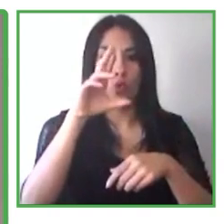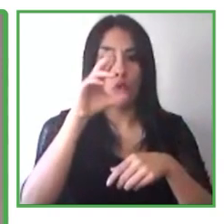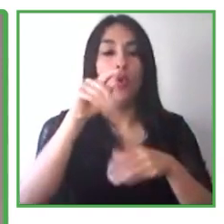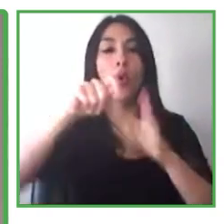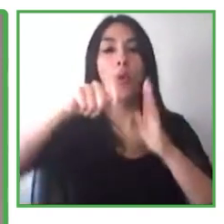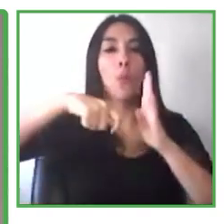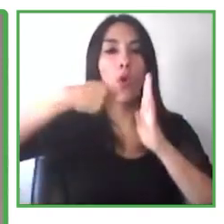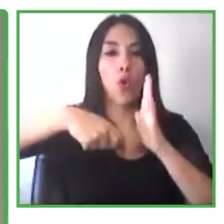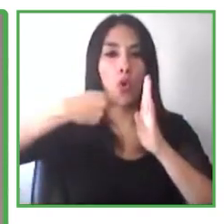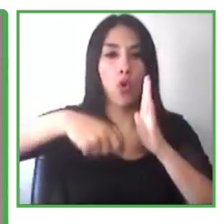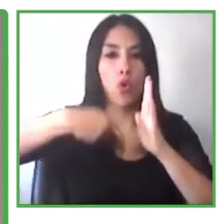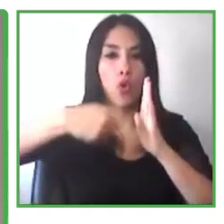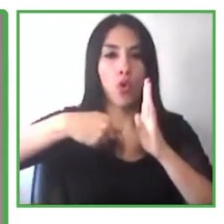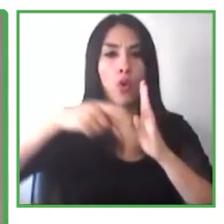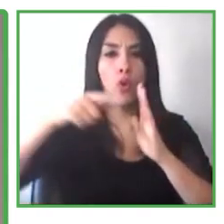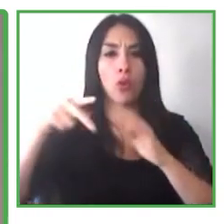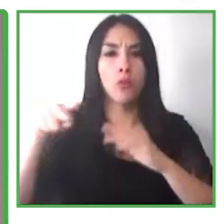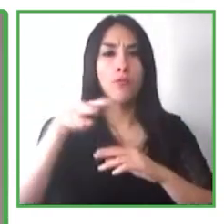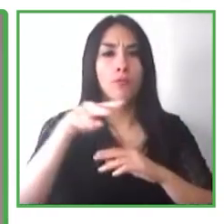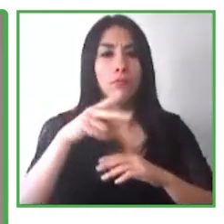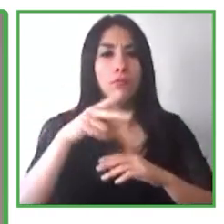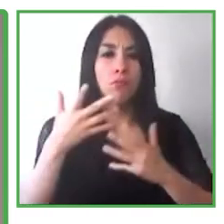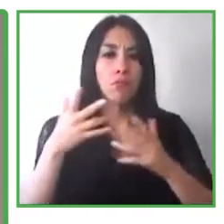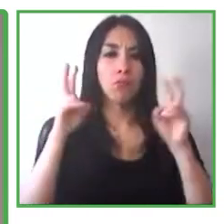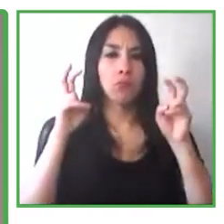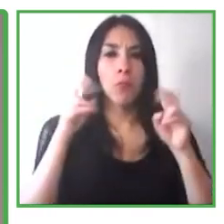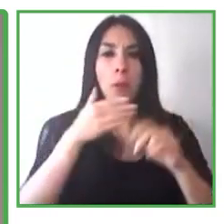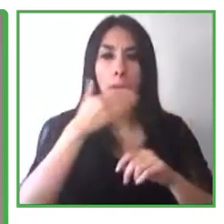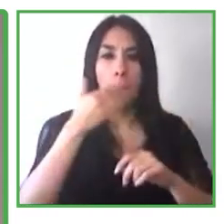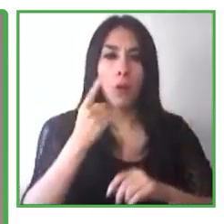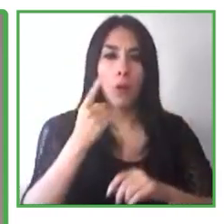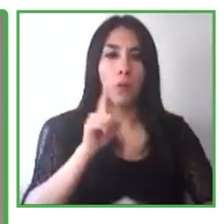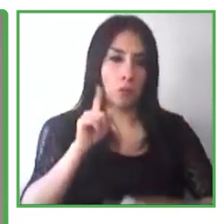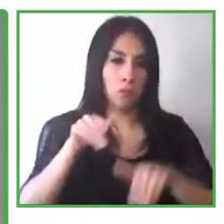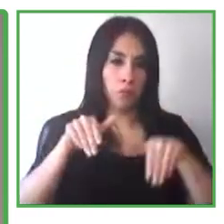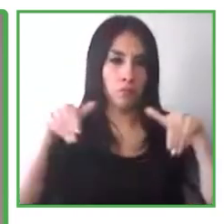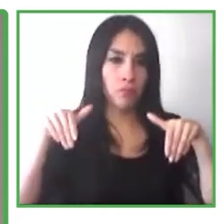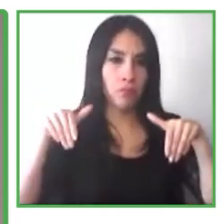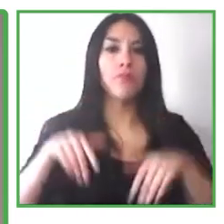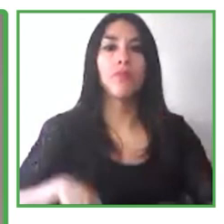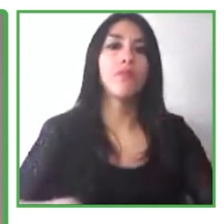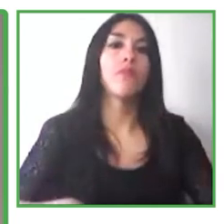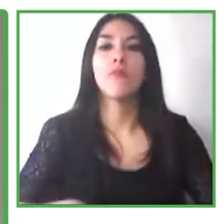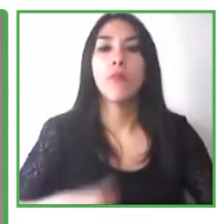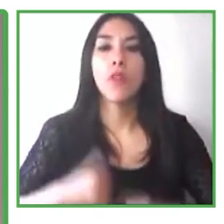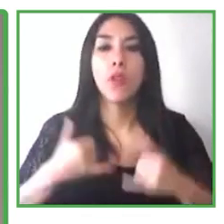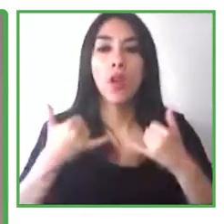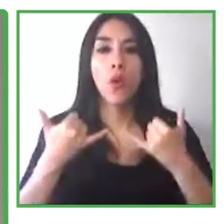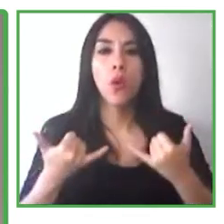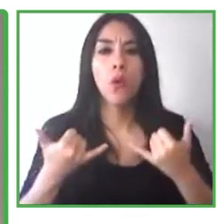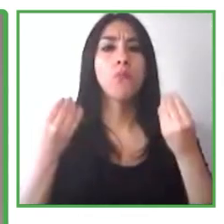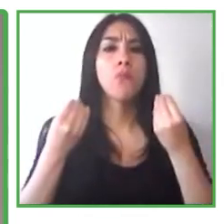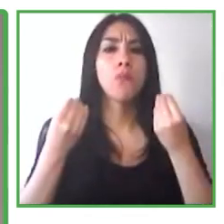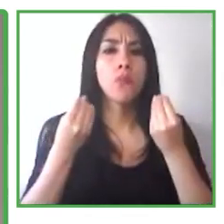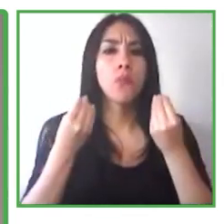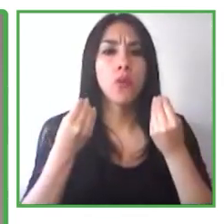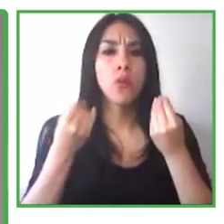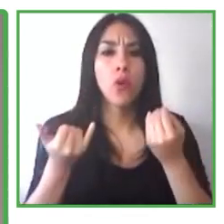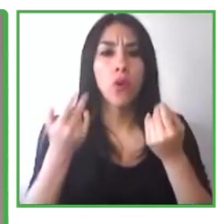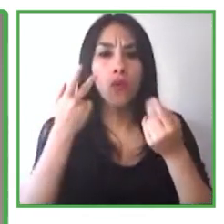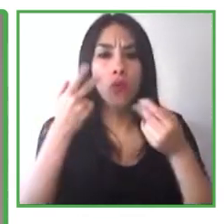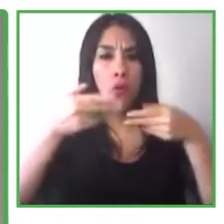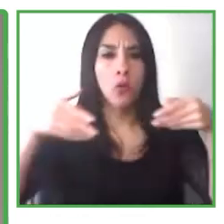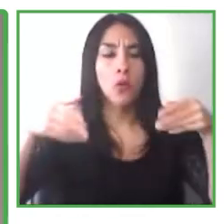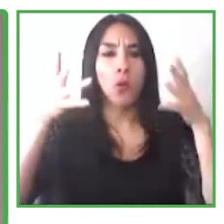hoy y en los próximos minutos vamos a hablar de nuestras experiencias, de apalancar las tecnologías y en la industria tecnológica que va a emplear a las